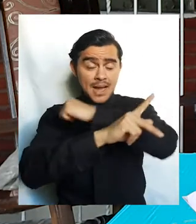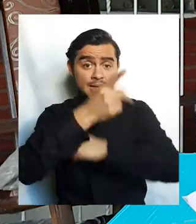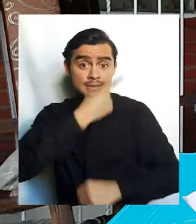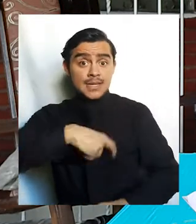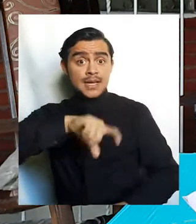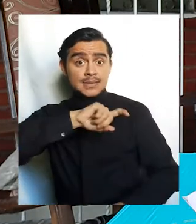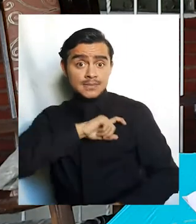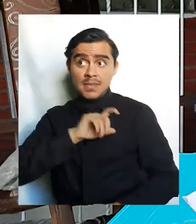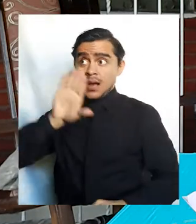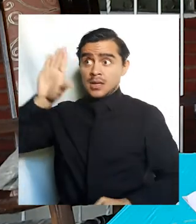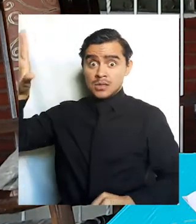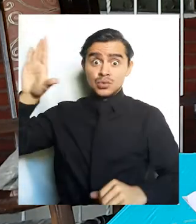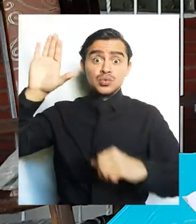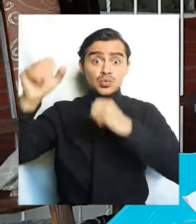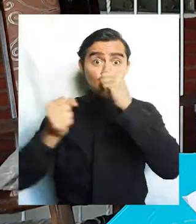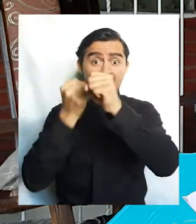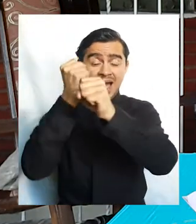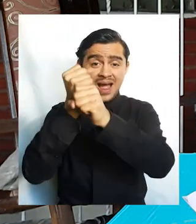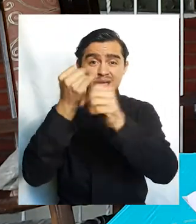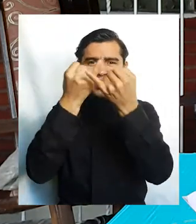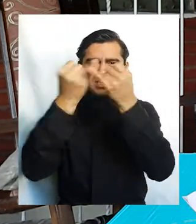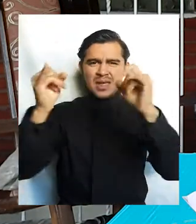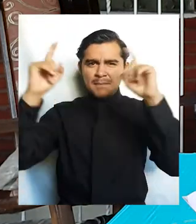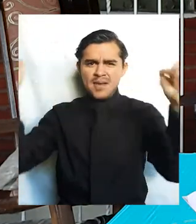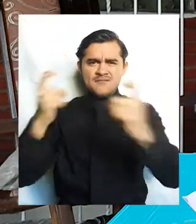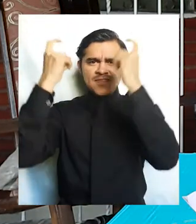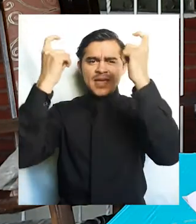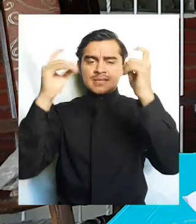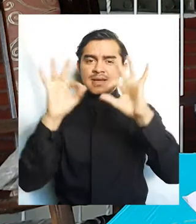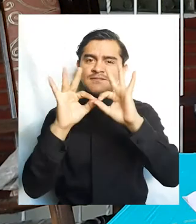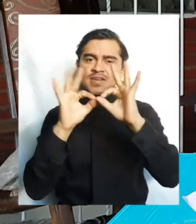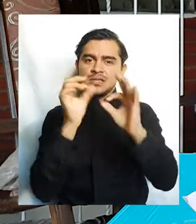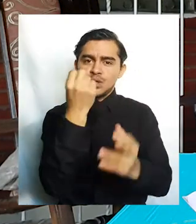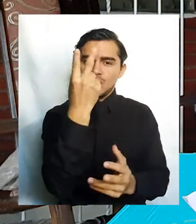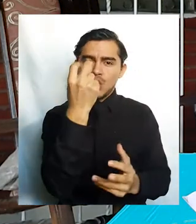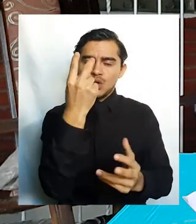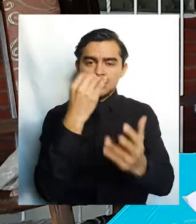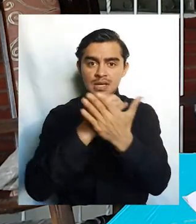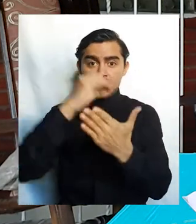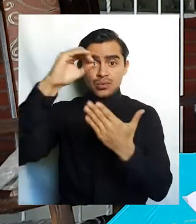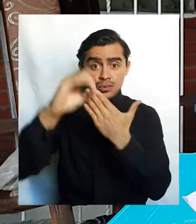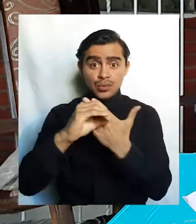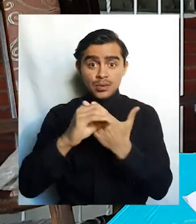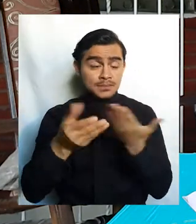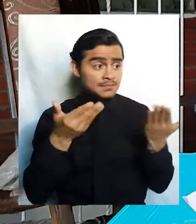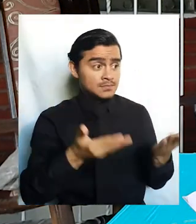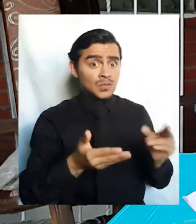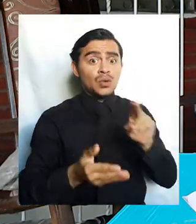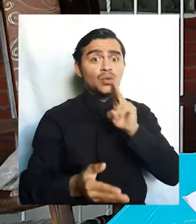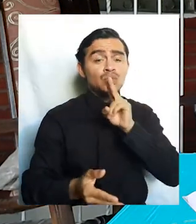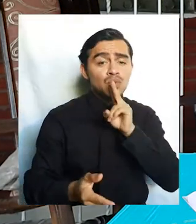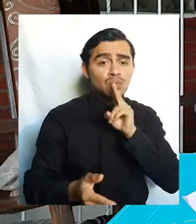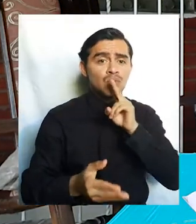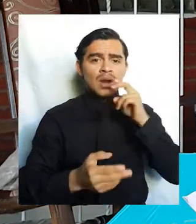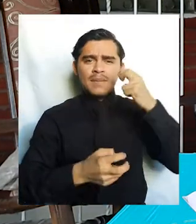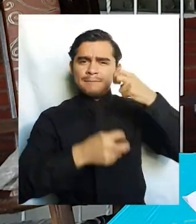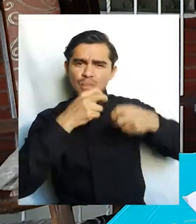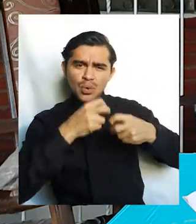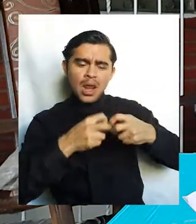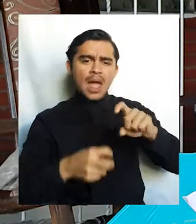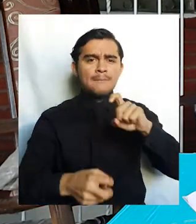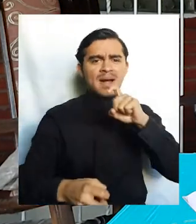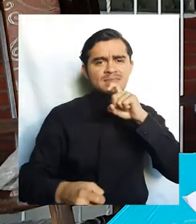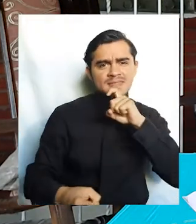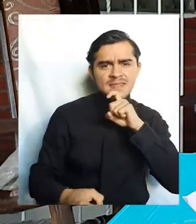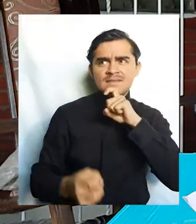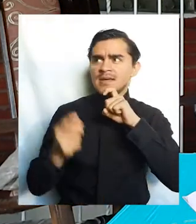de independencia el 12 de octubre. Como España ha sido un país que ha ayudado mucho, mucho, mucho a nuestra nación en los momentos